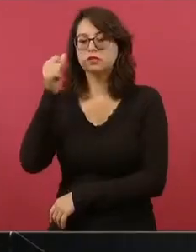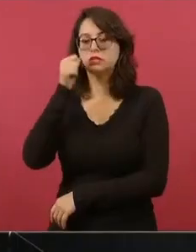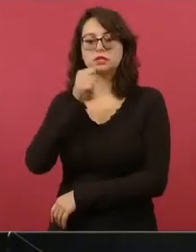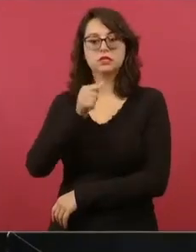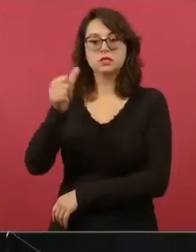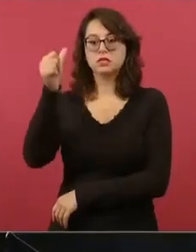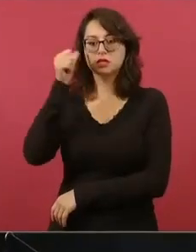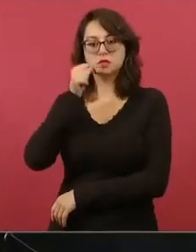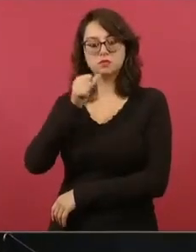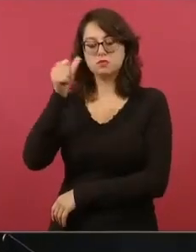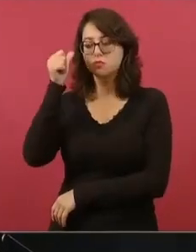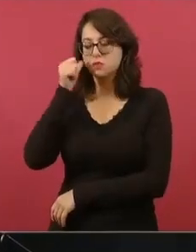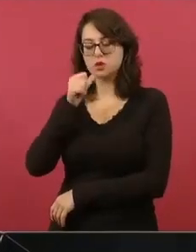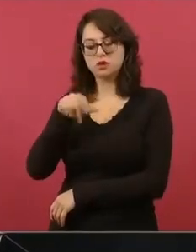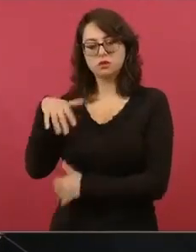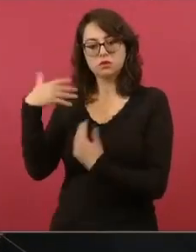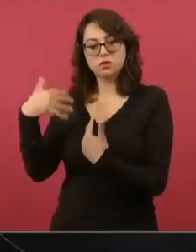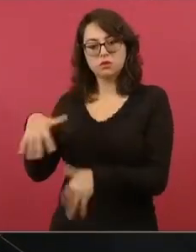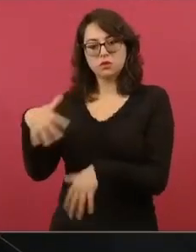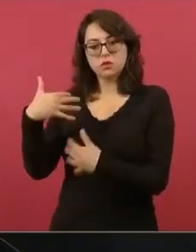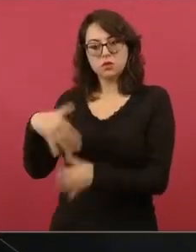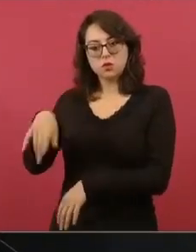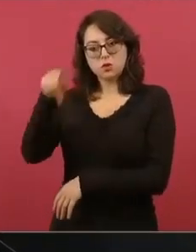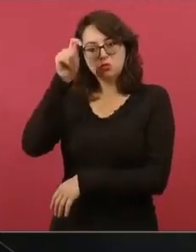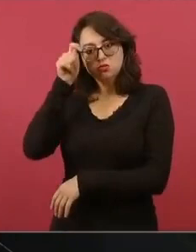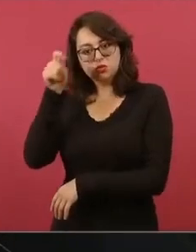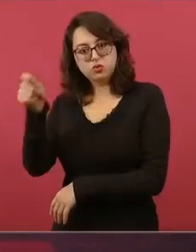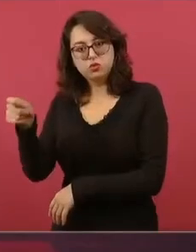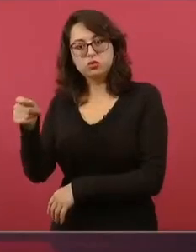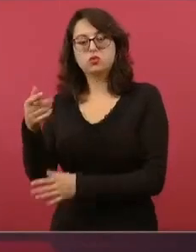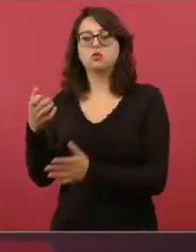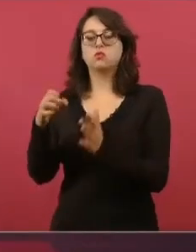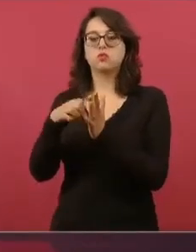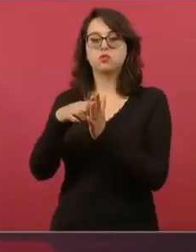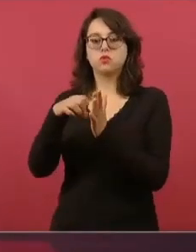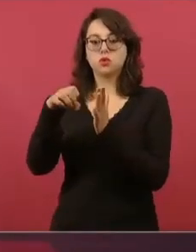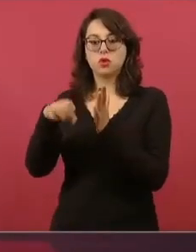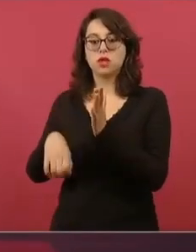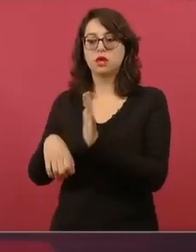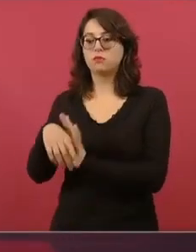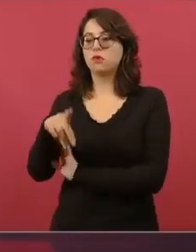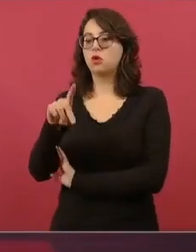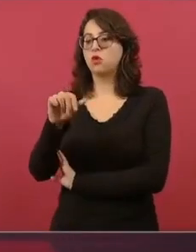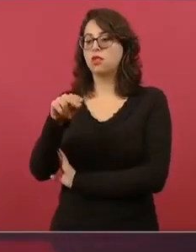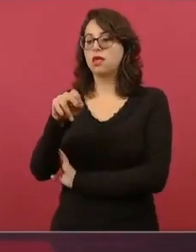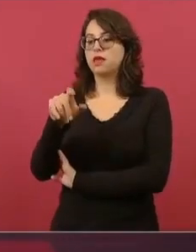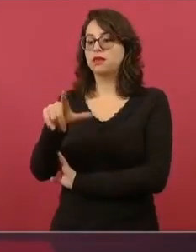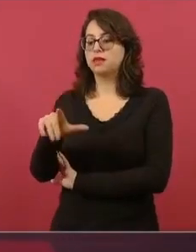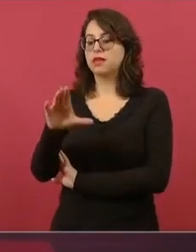el periodismo de Daniel Cabrera, del hijo de la Huizote,